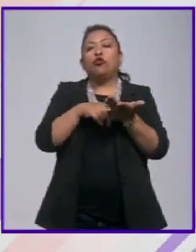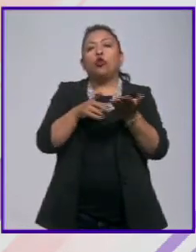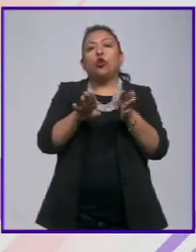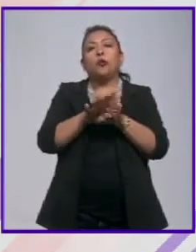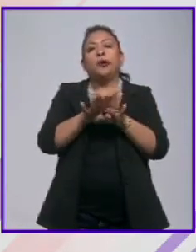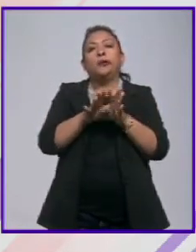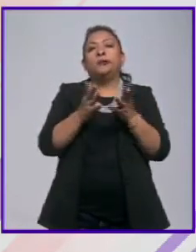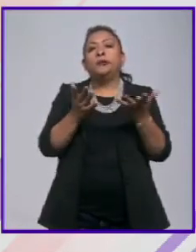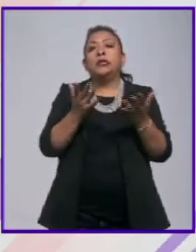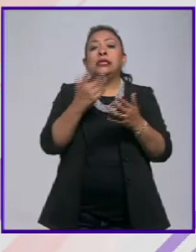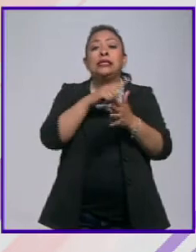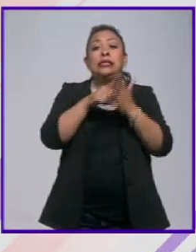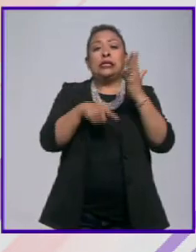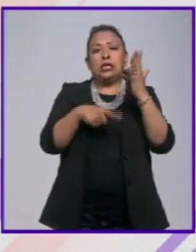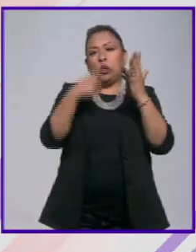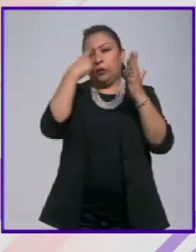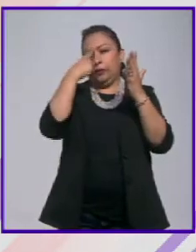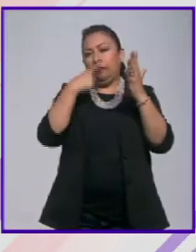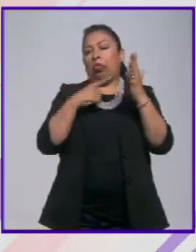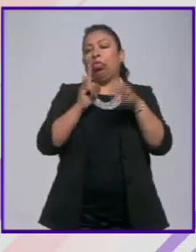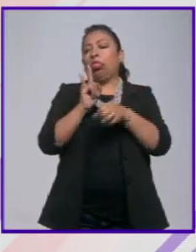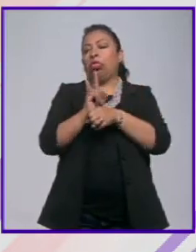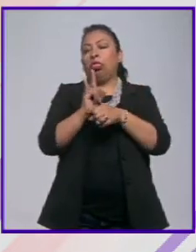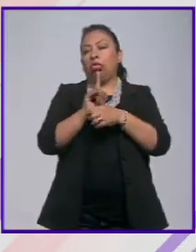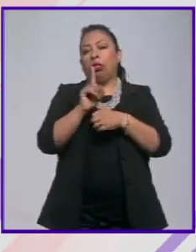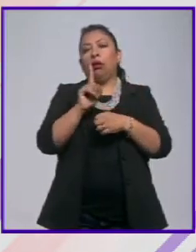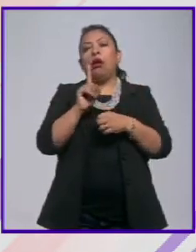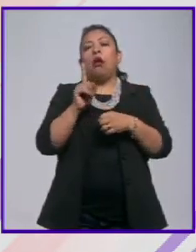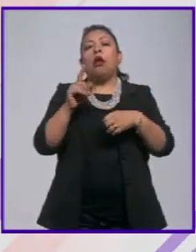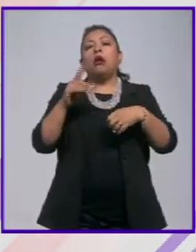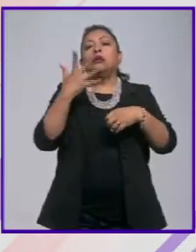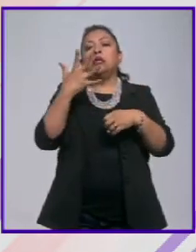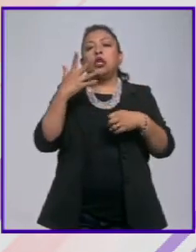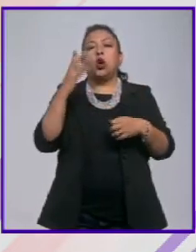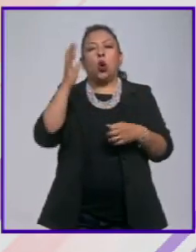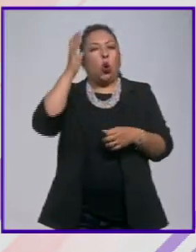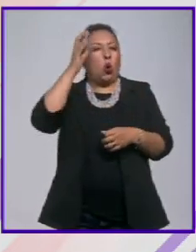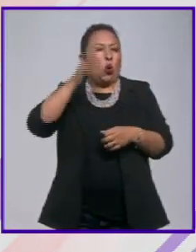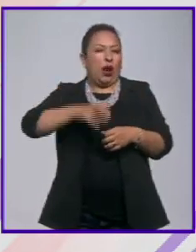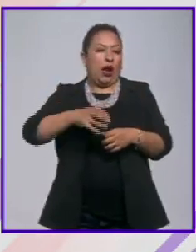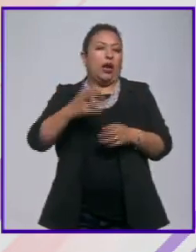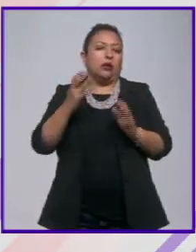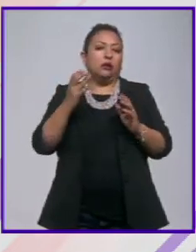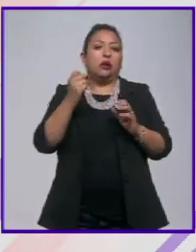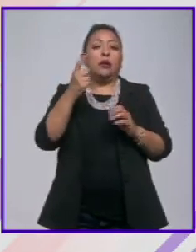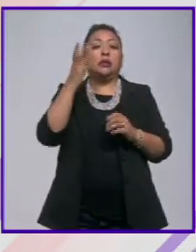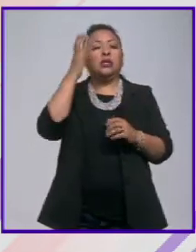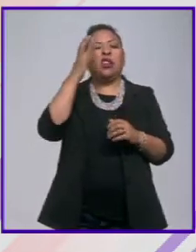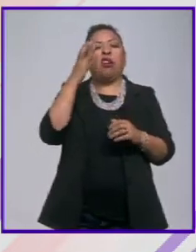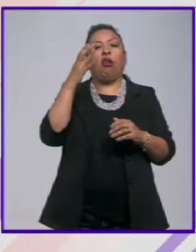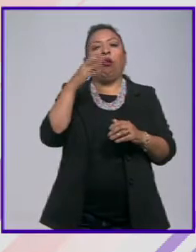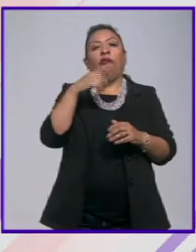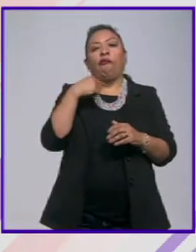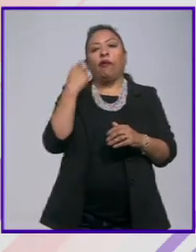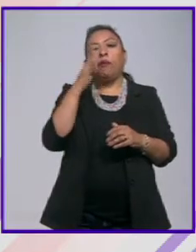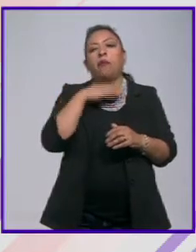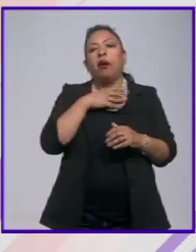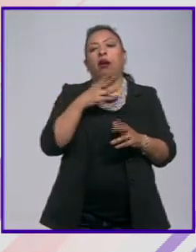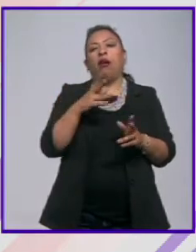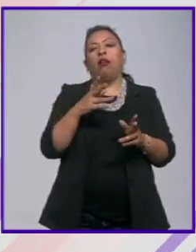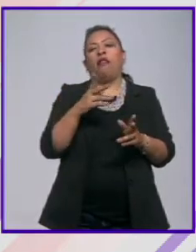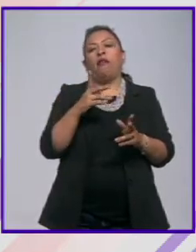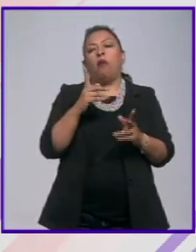cinco perfiles ficcionados de cinco criminales como dice el título y también cinco fracasados cinco delincuentes